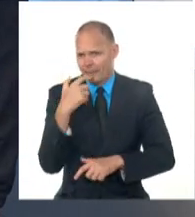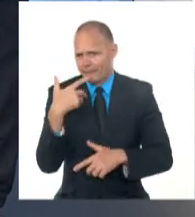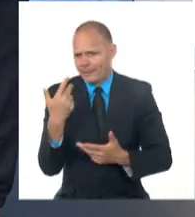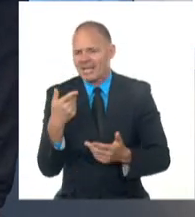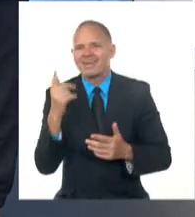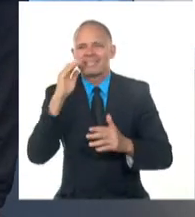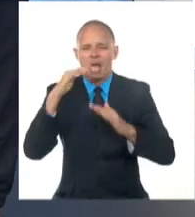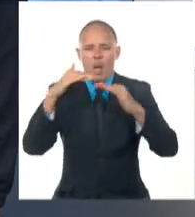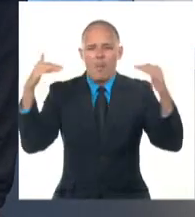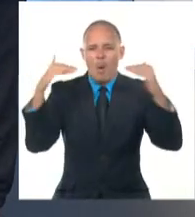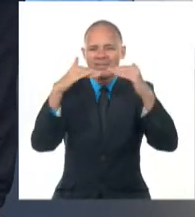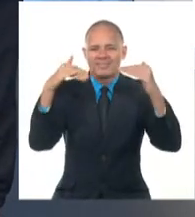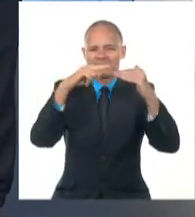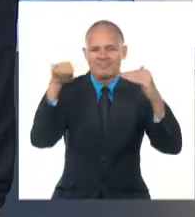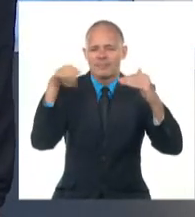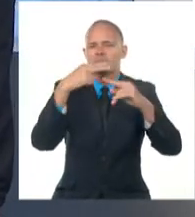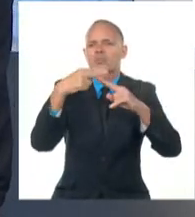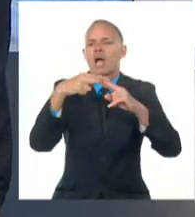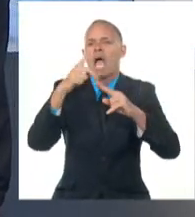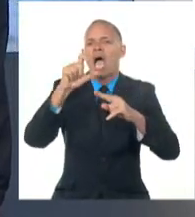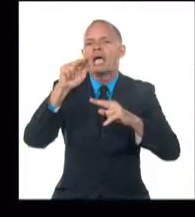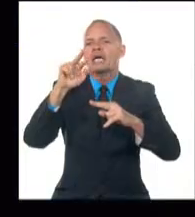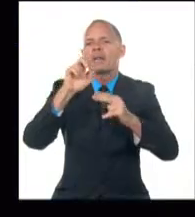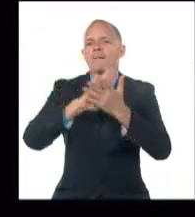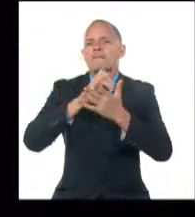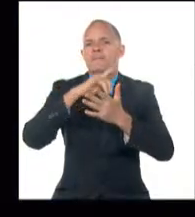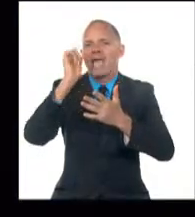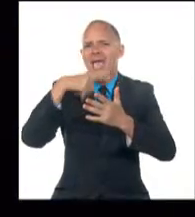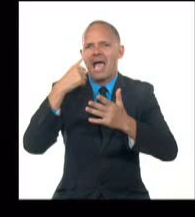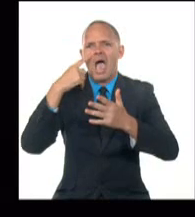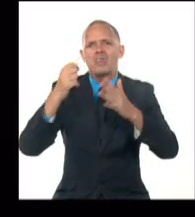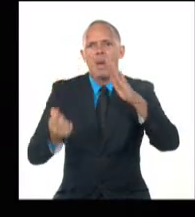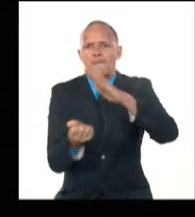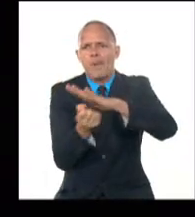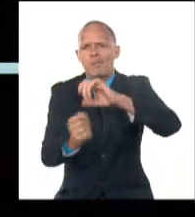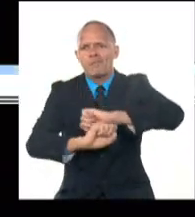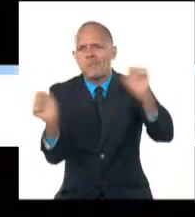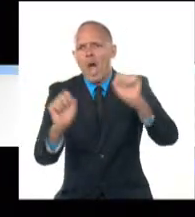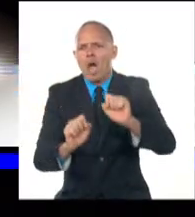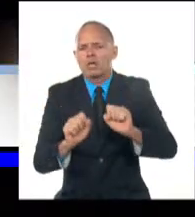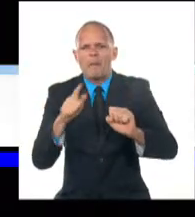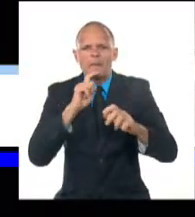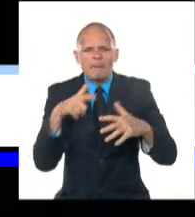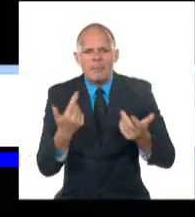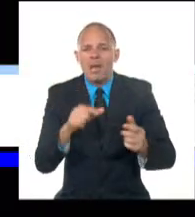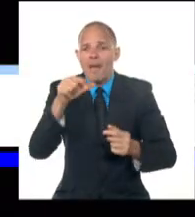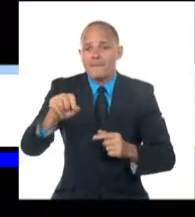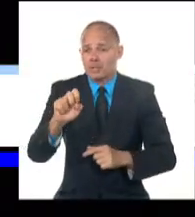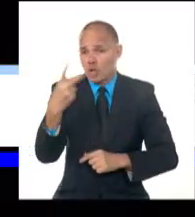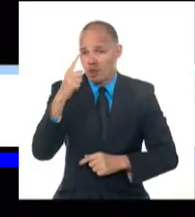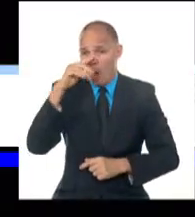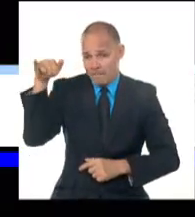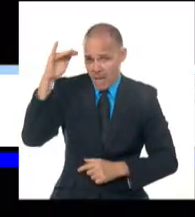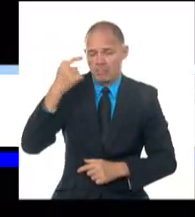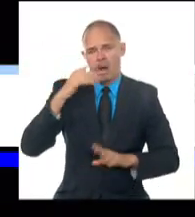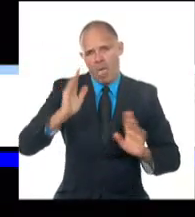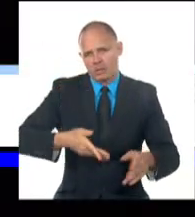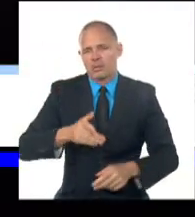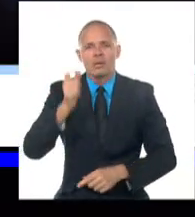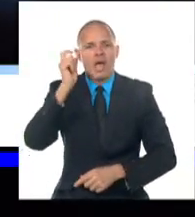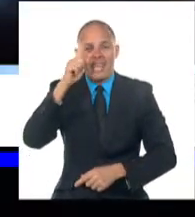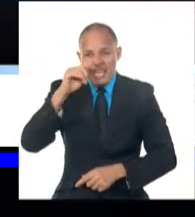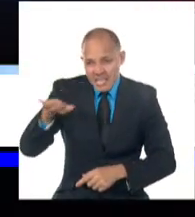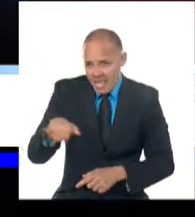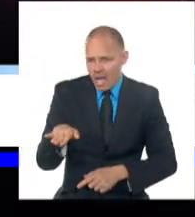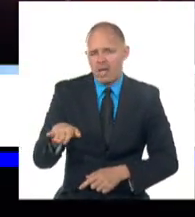destacó que se trata del segundo golpe a esa instalación. El hecho provocó la muerte de dos adultos y una menor resultó herida. Putin